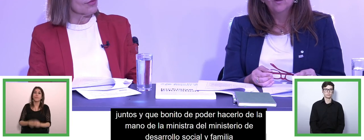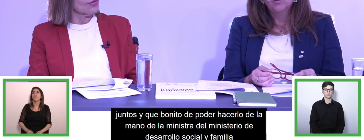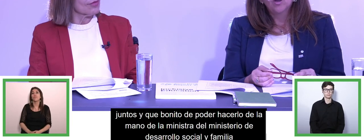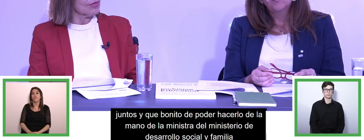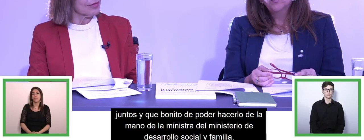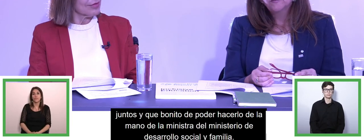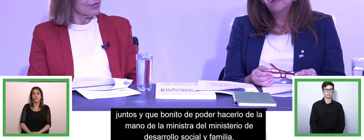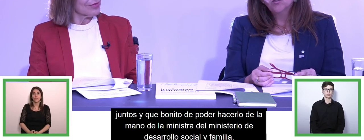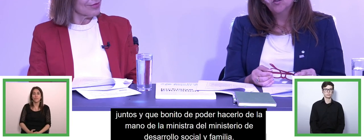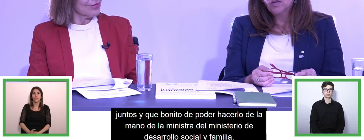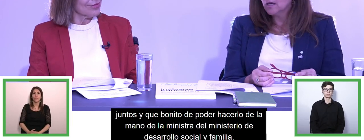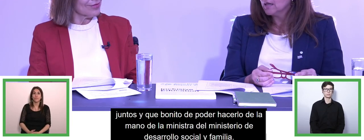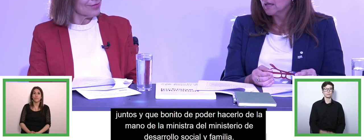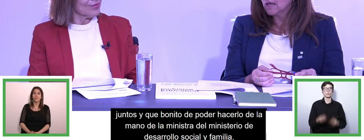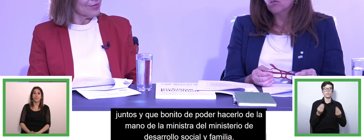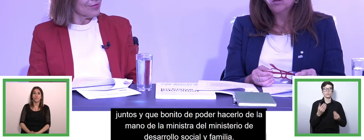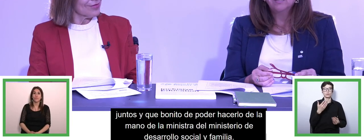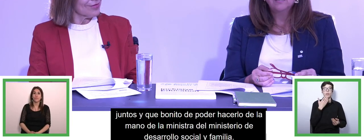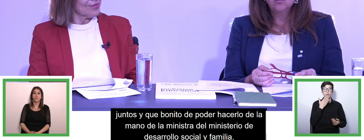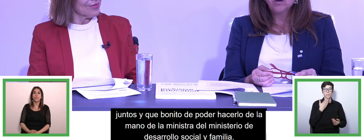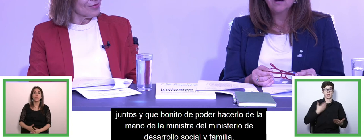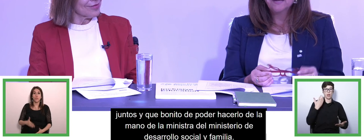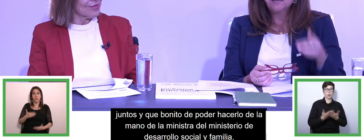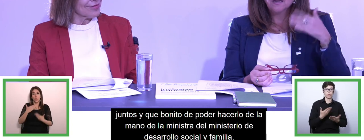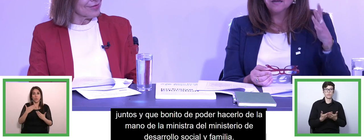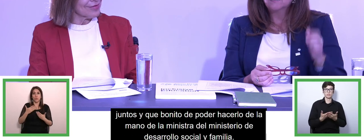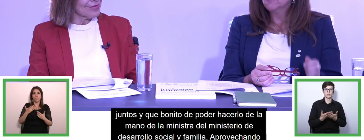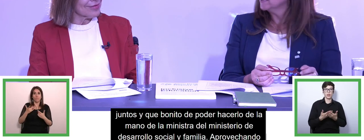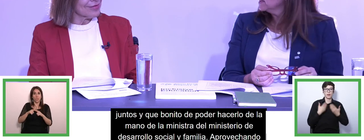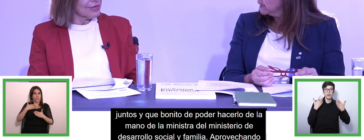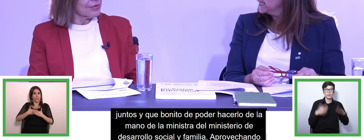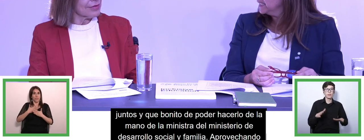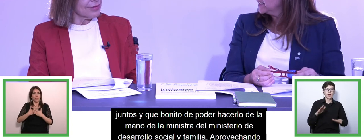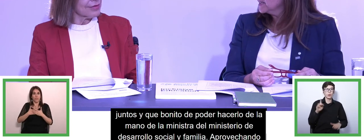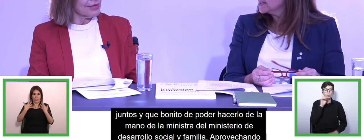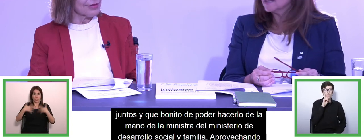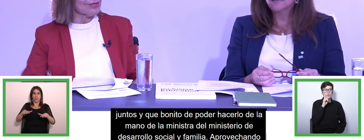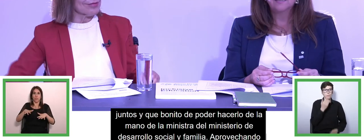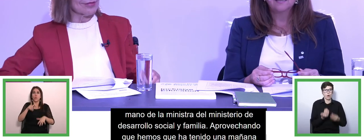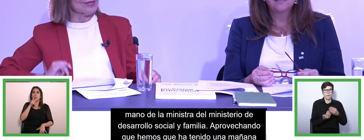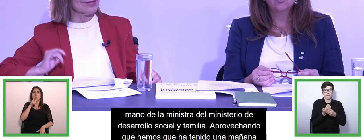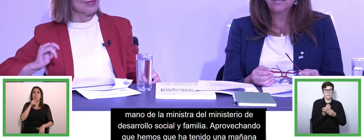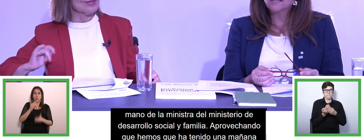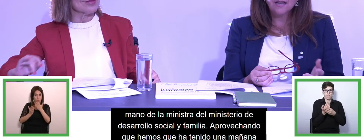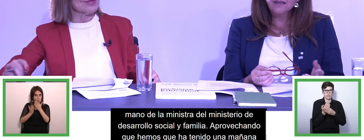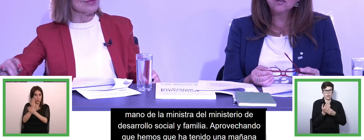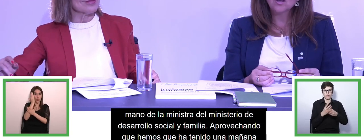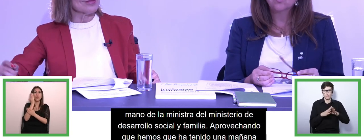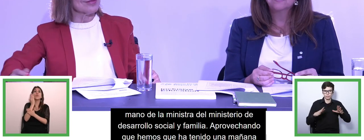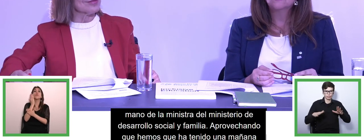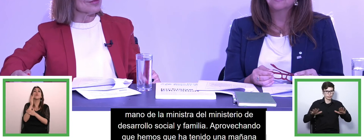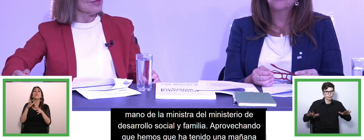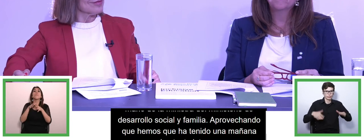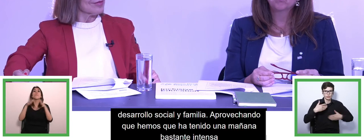bueno aprovechando que hemos ya tenido una mañana bastante intensa y con excelentes